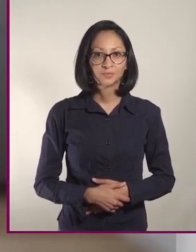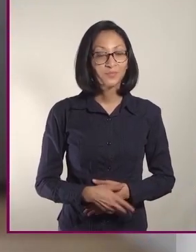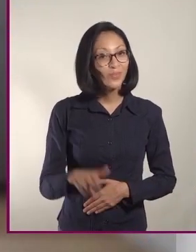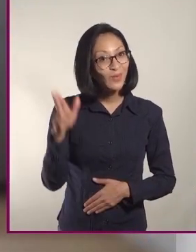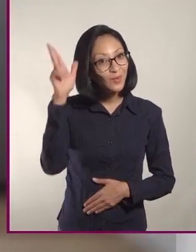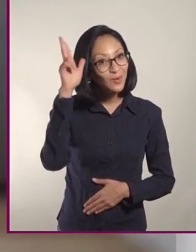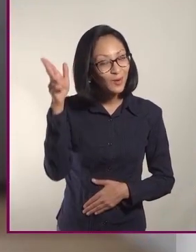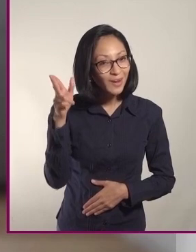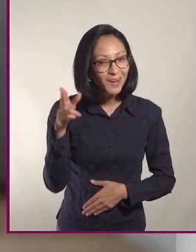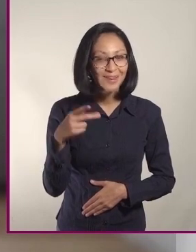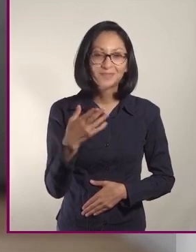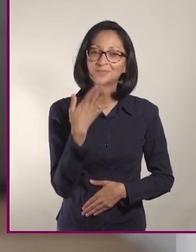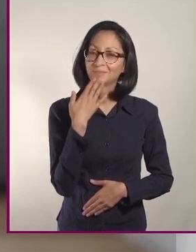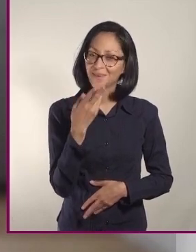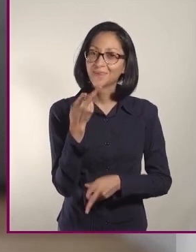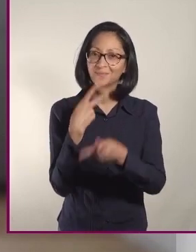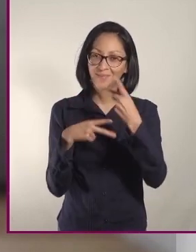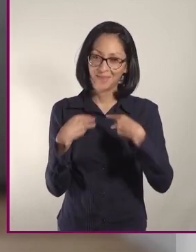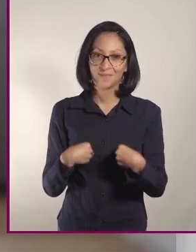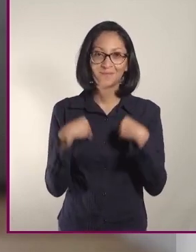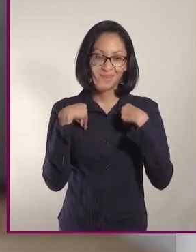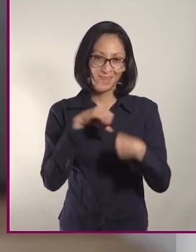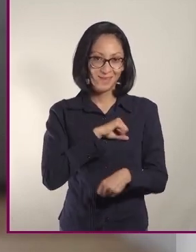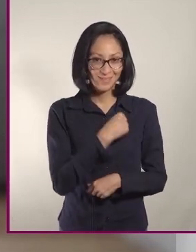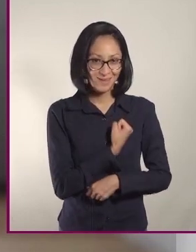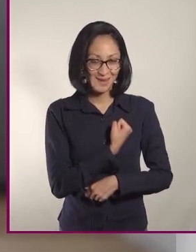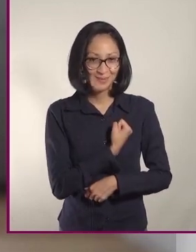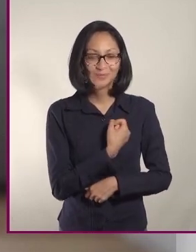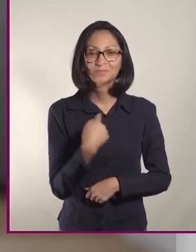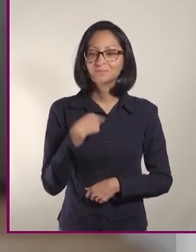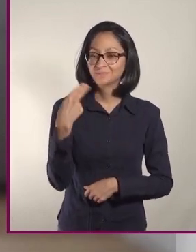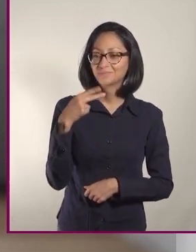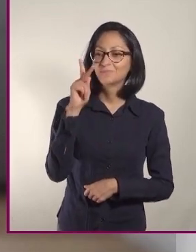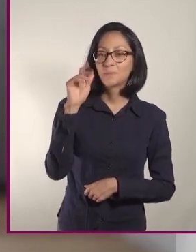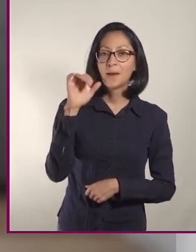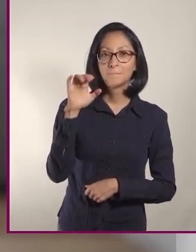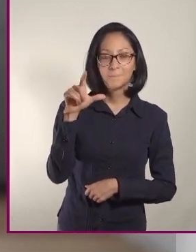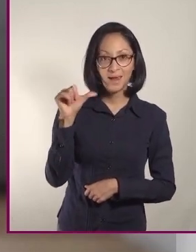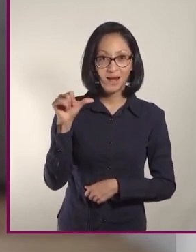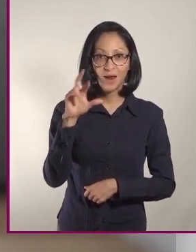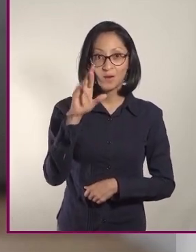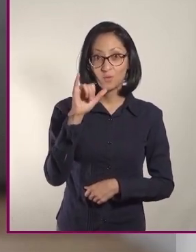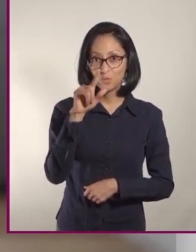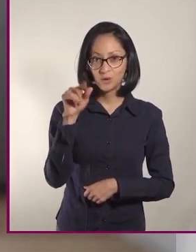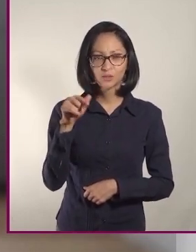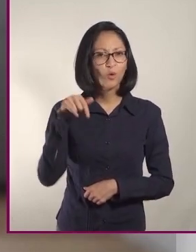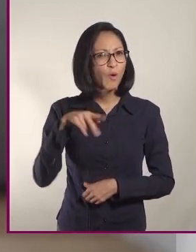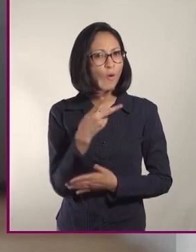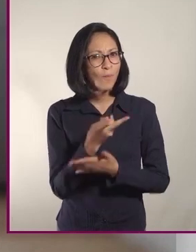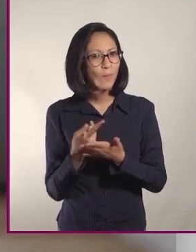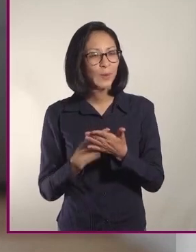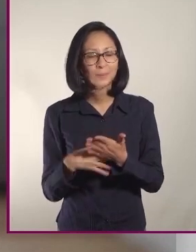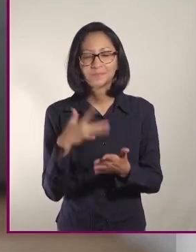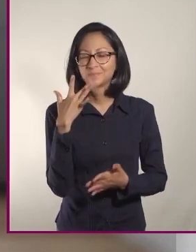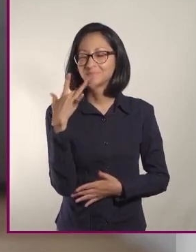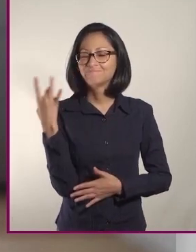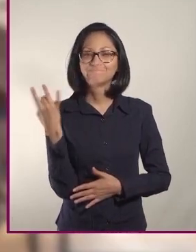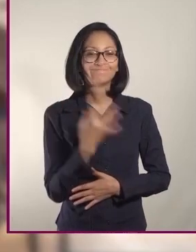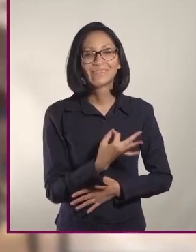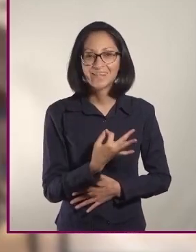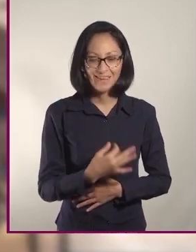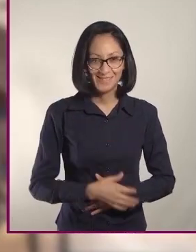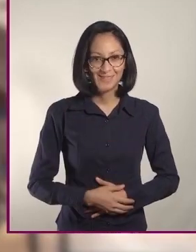¡Hola! Les doy la bienvenida a Vida Saludable. Yo soy Pamela Ruz y hoy tendremos un programa delicioso.